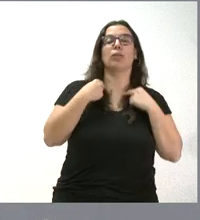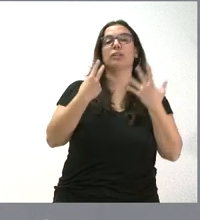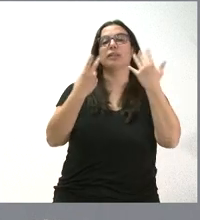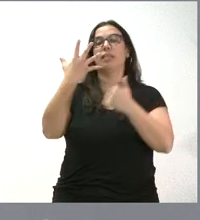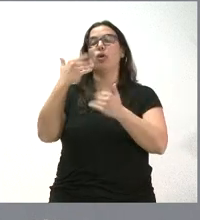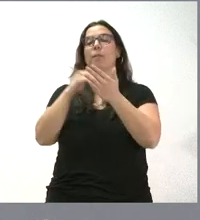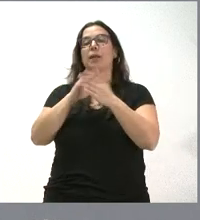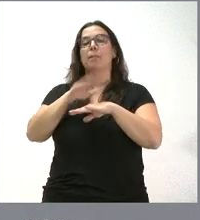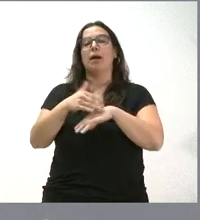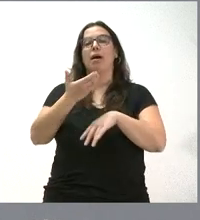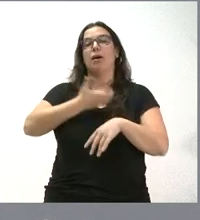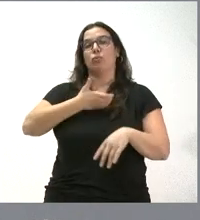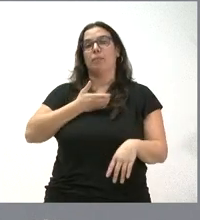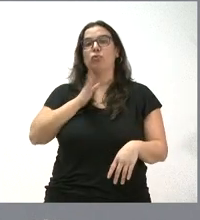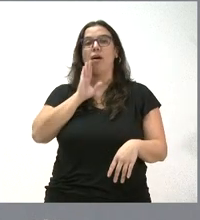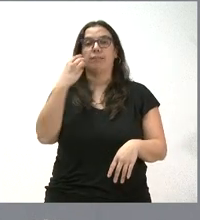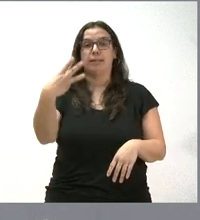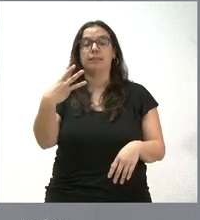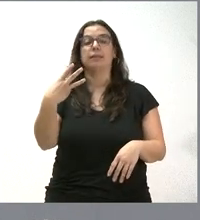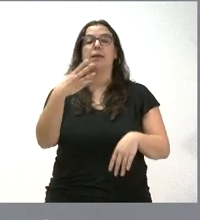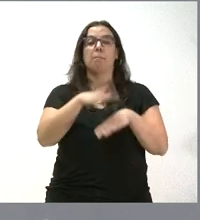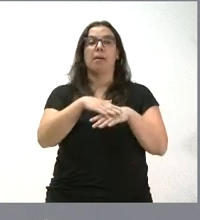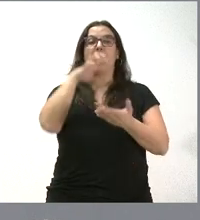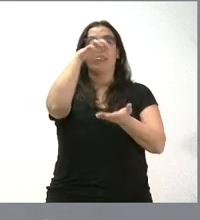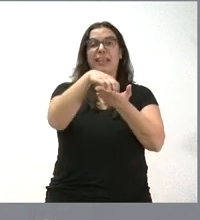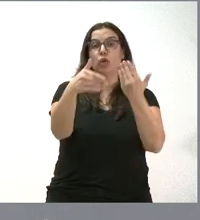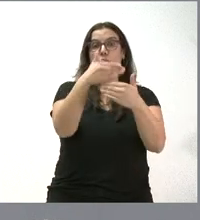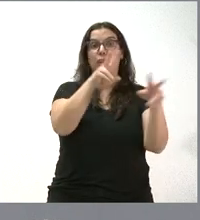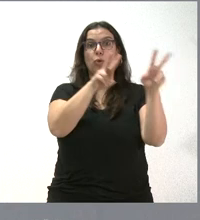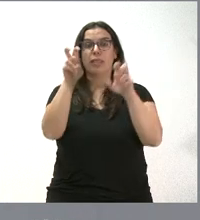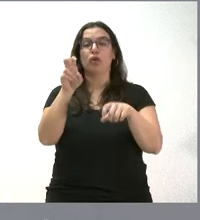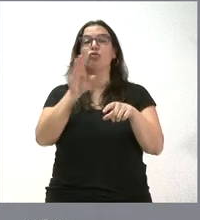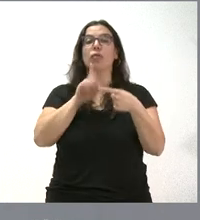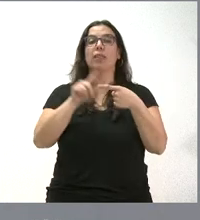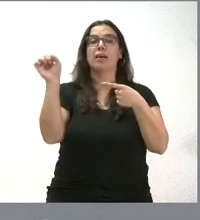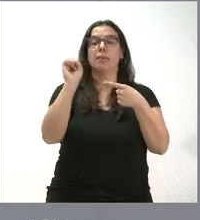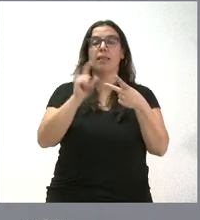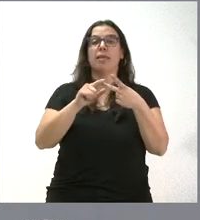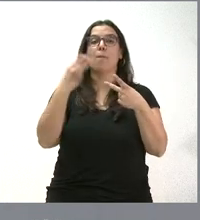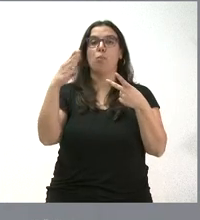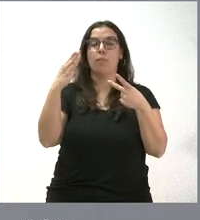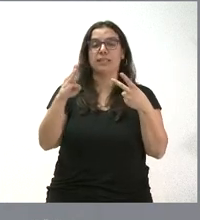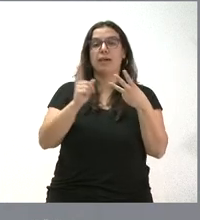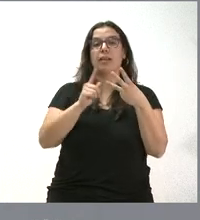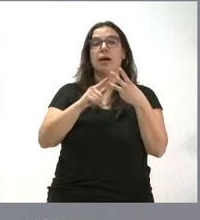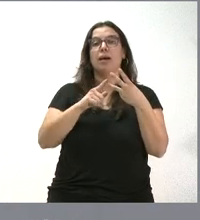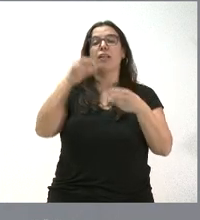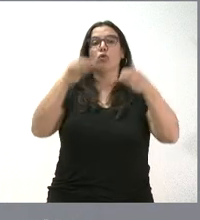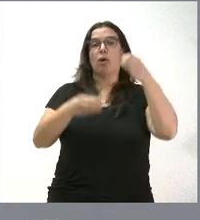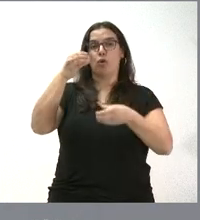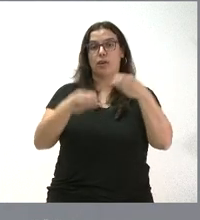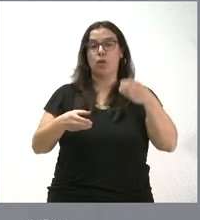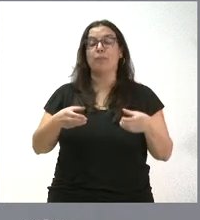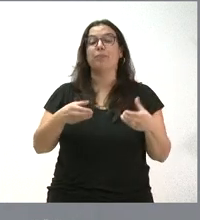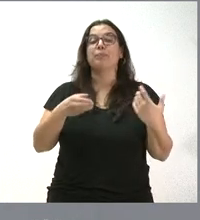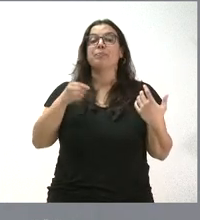municipios para estos centros de innovación en La Bañeza, Puebla de Sanabria y Ciudad Rodrigo, y que